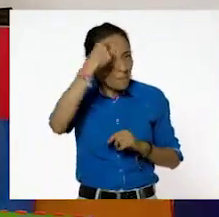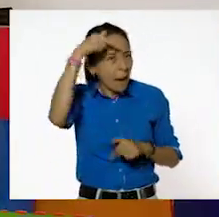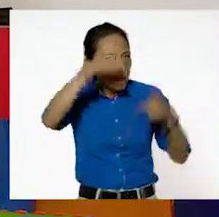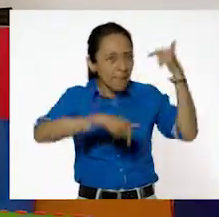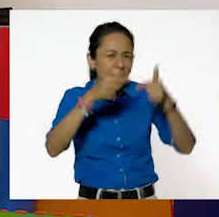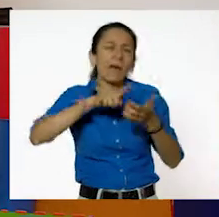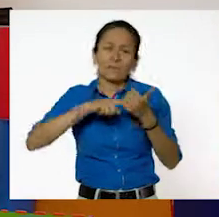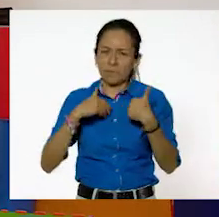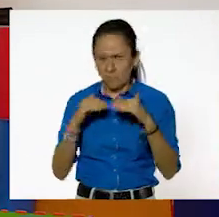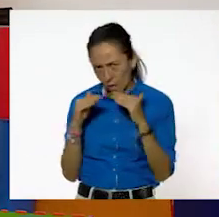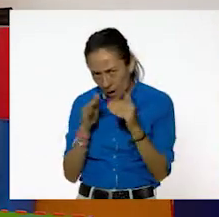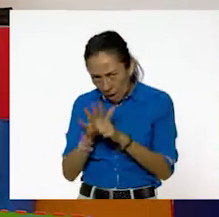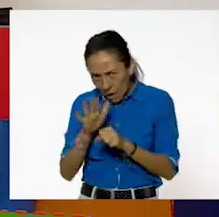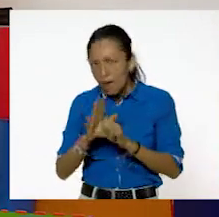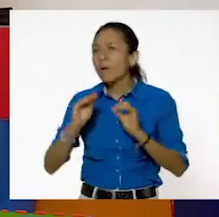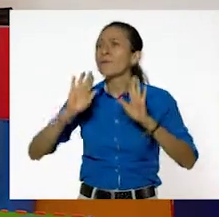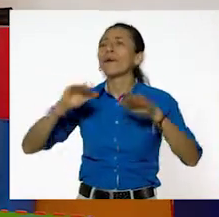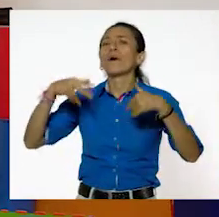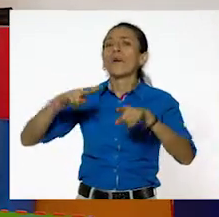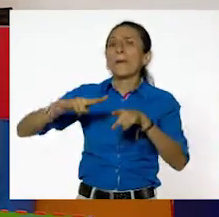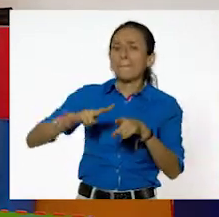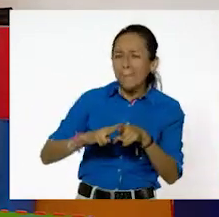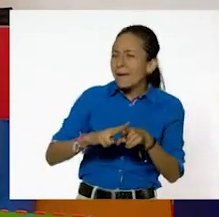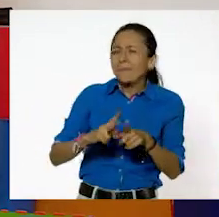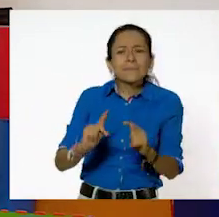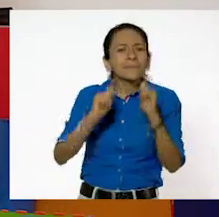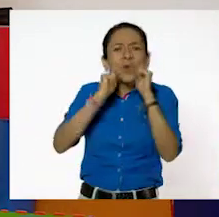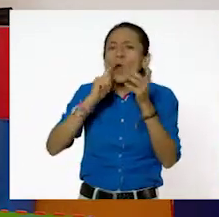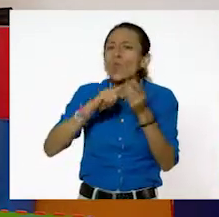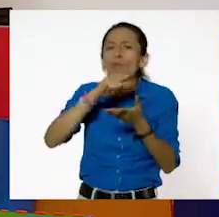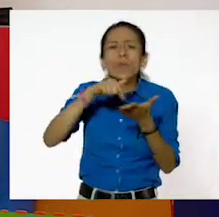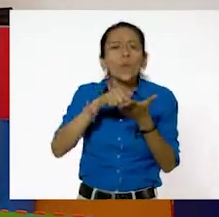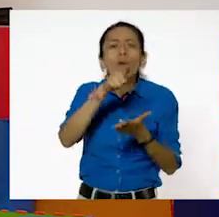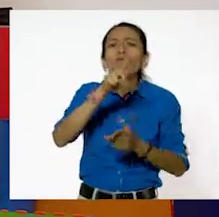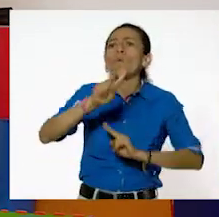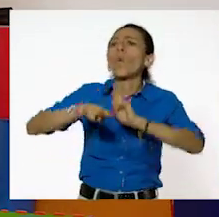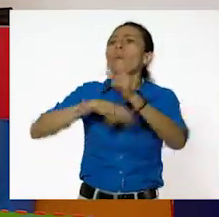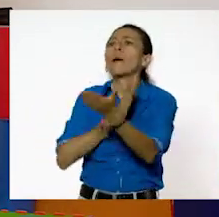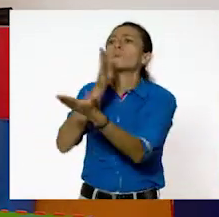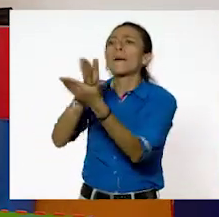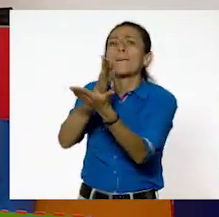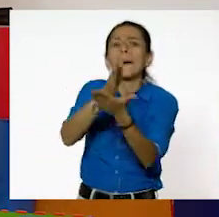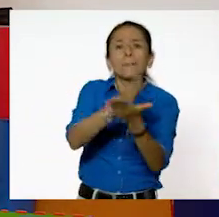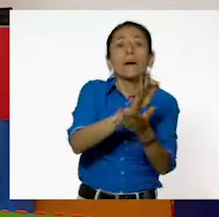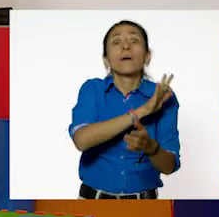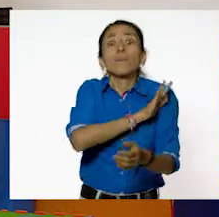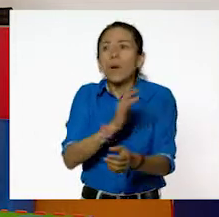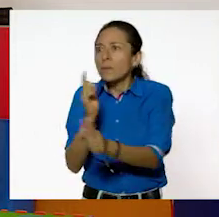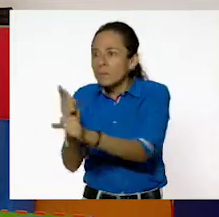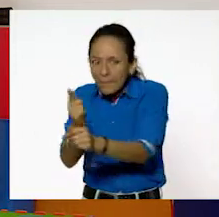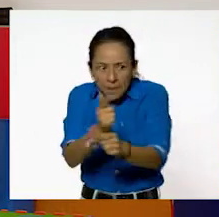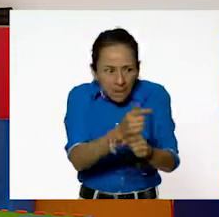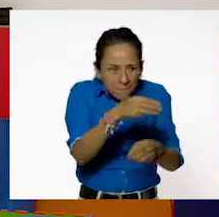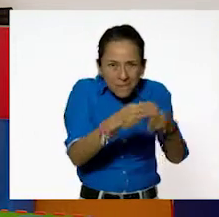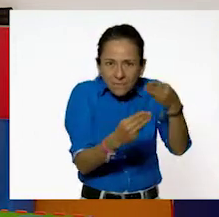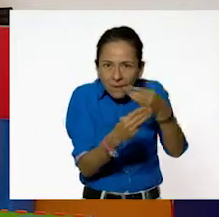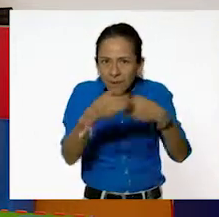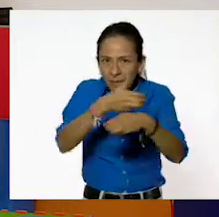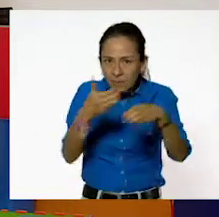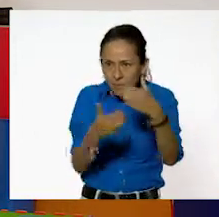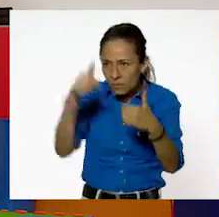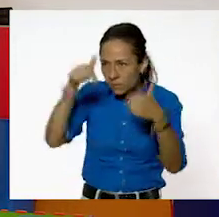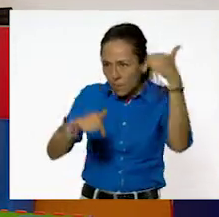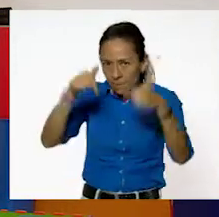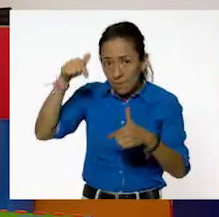parque, a donde vayamos vamos a encontrar los materiales. El día de hoy nos vamos a dedicar a clasificar. Vamos a recordar